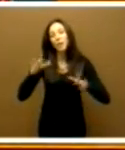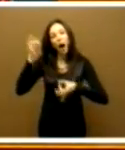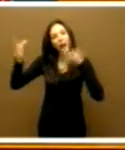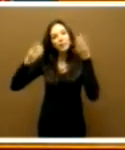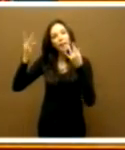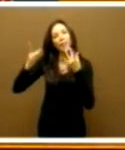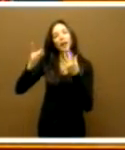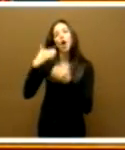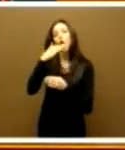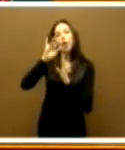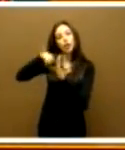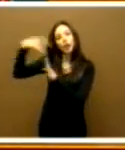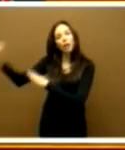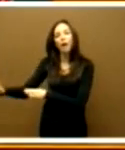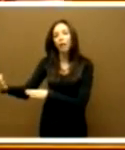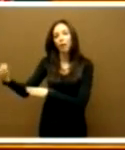extraescolares.